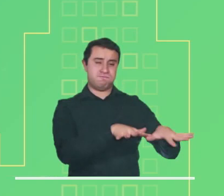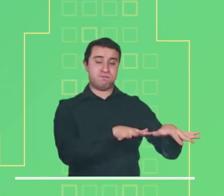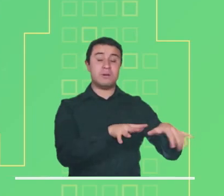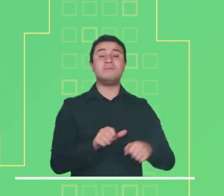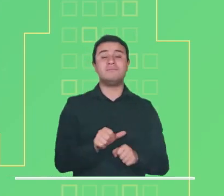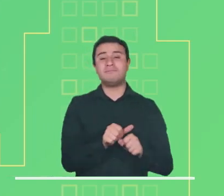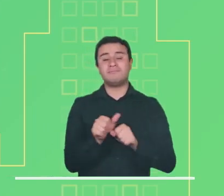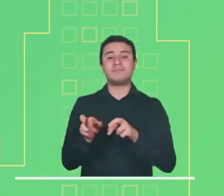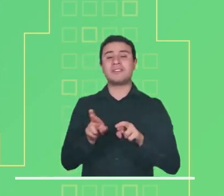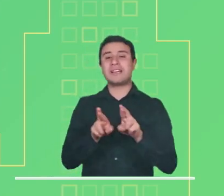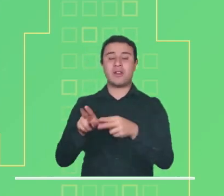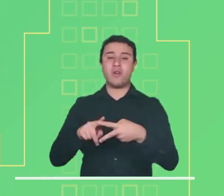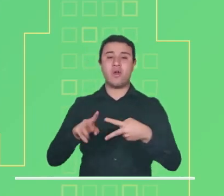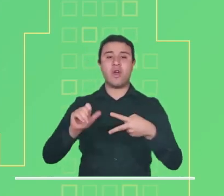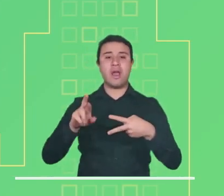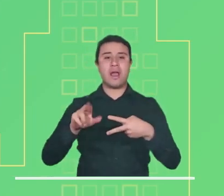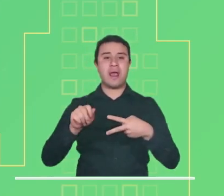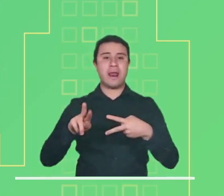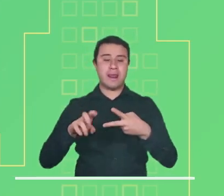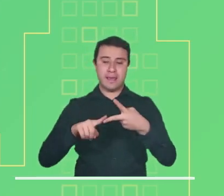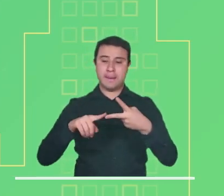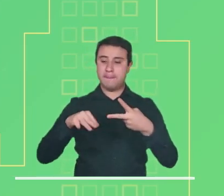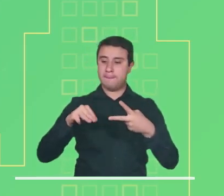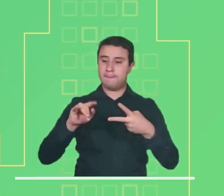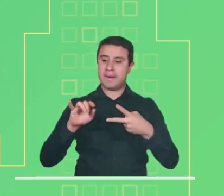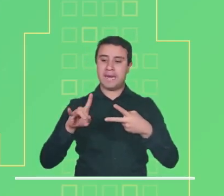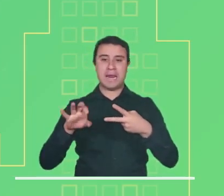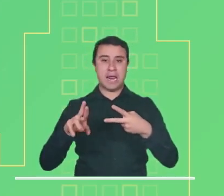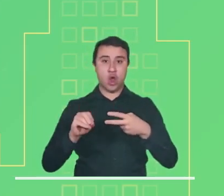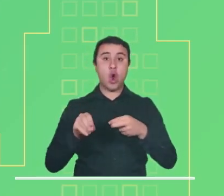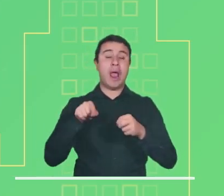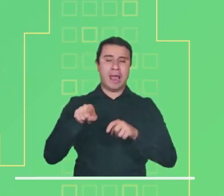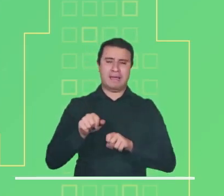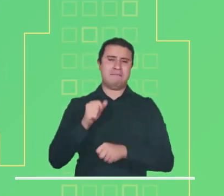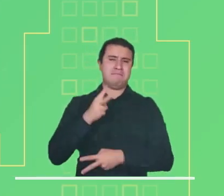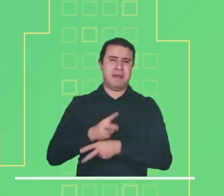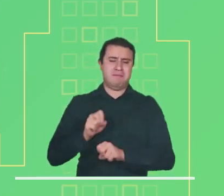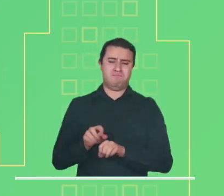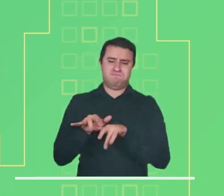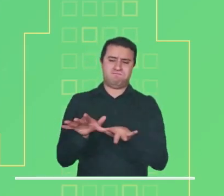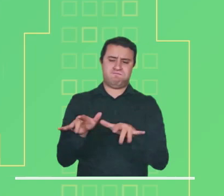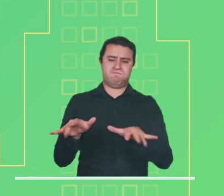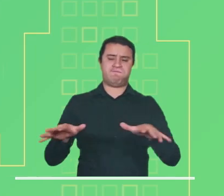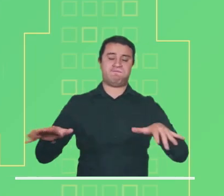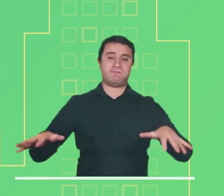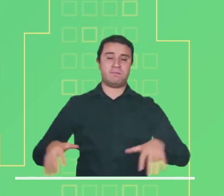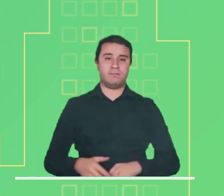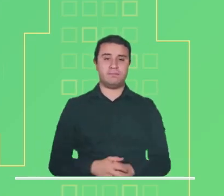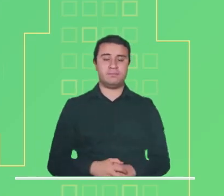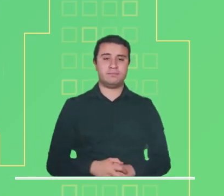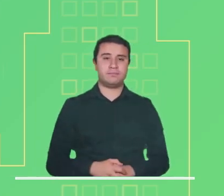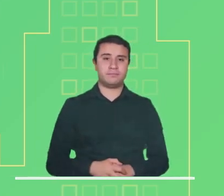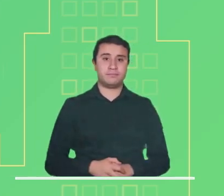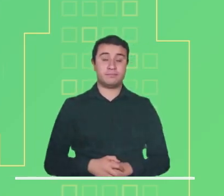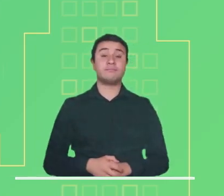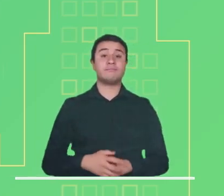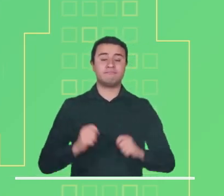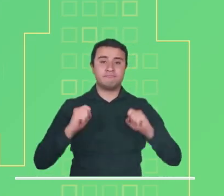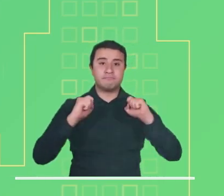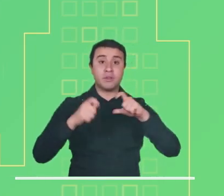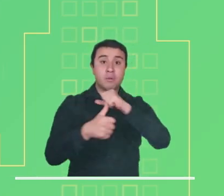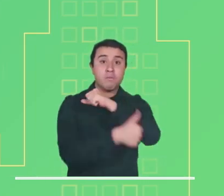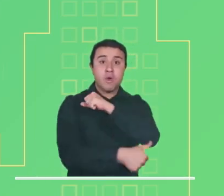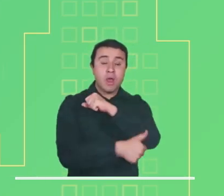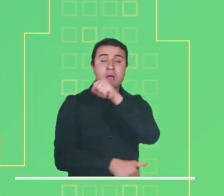Alerta roja por niveles altos en la parte baja del río Sinú. También se registran crecientes súbitas en los ríos Carare, Minero